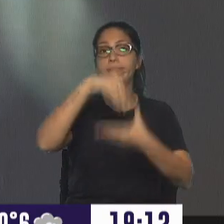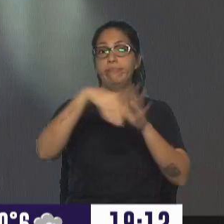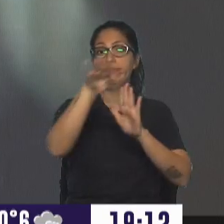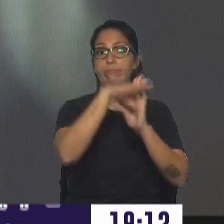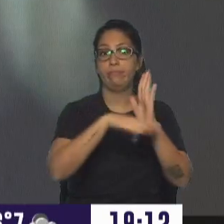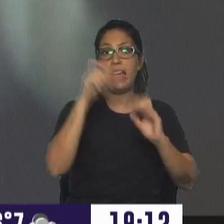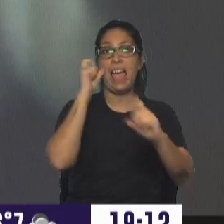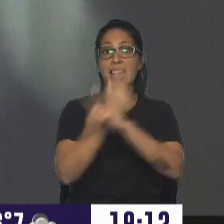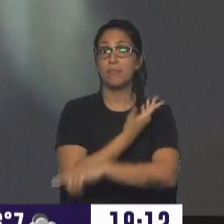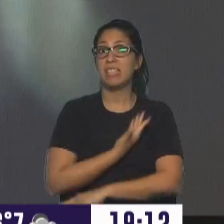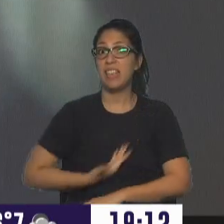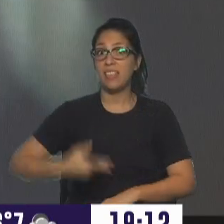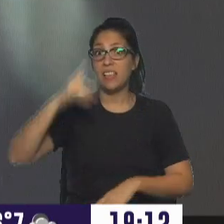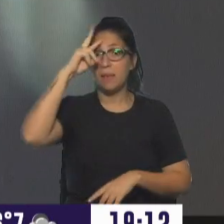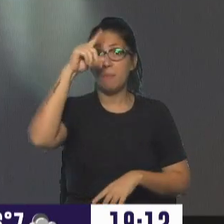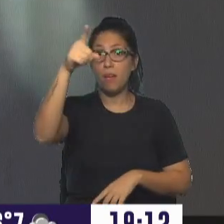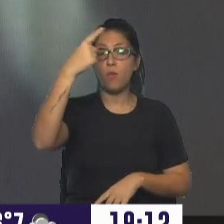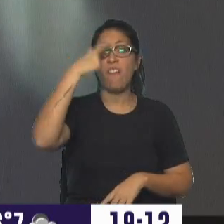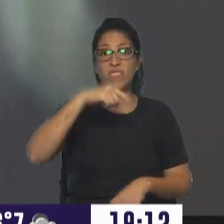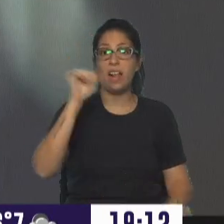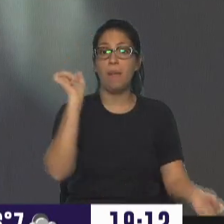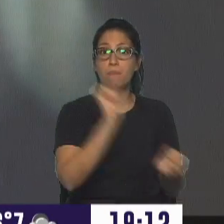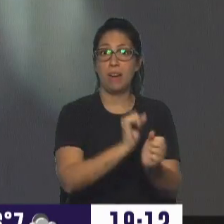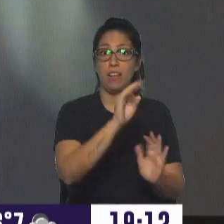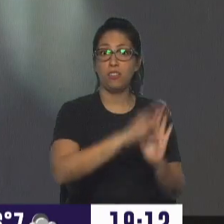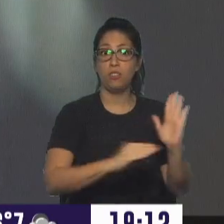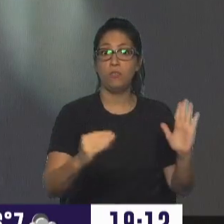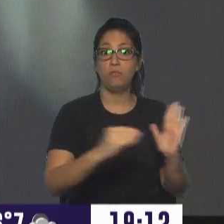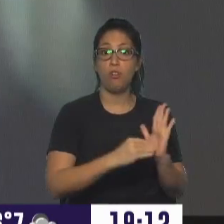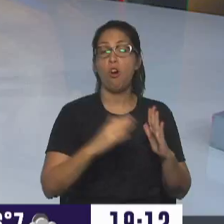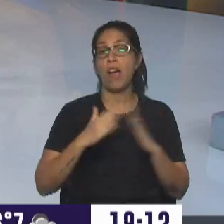de exmandatarios peruanos que terminan en la cárcel o con prisión domiciliaria.